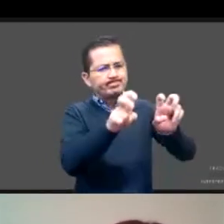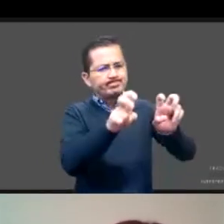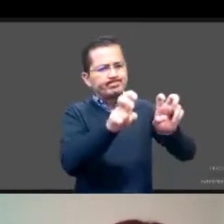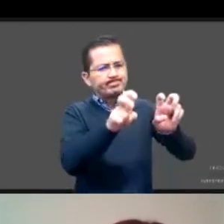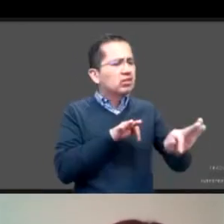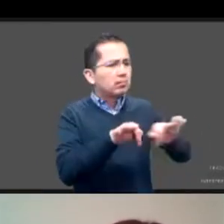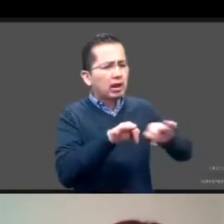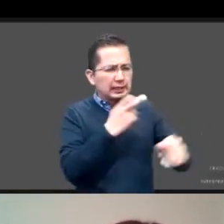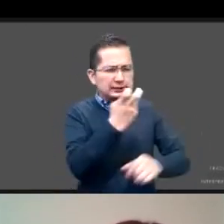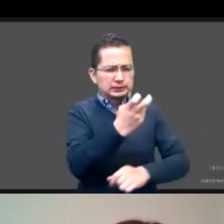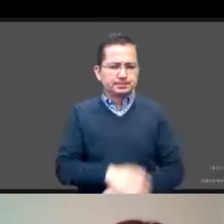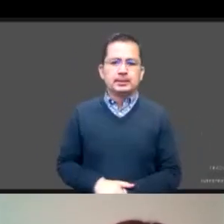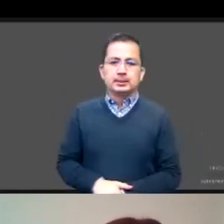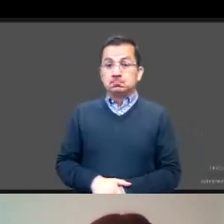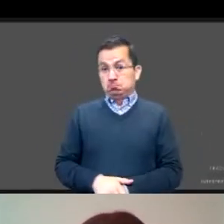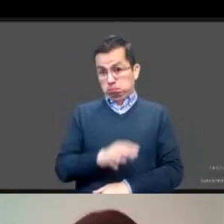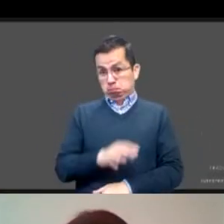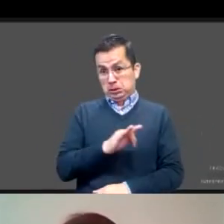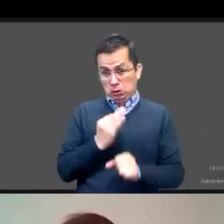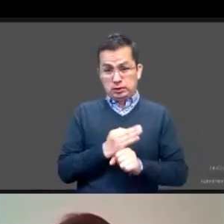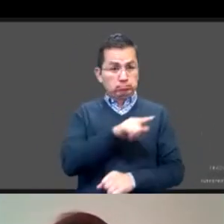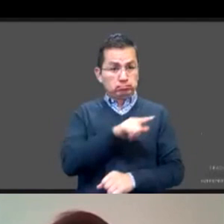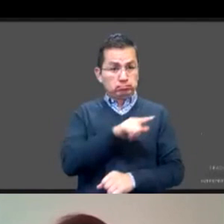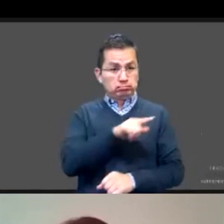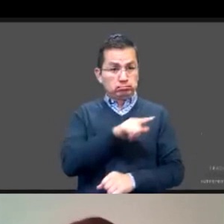¿Y quién levanta la mano para iniciar?